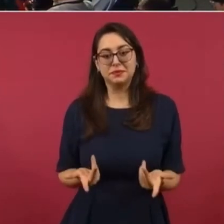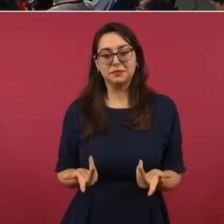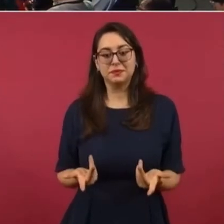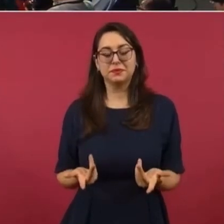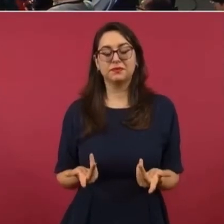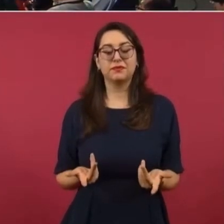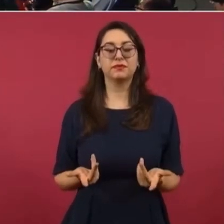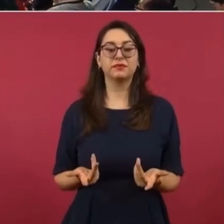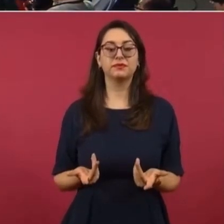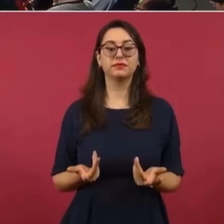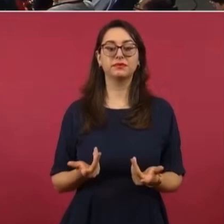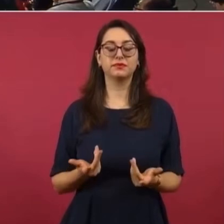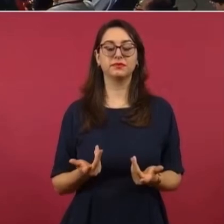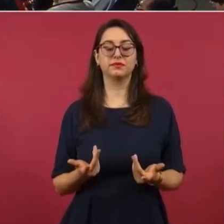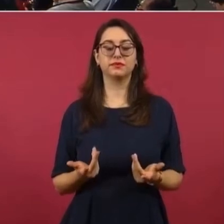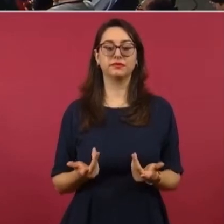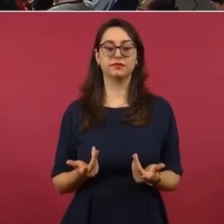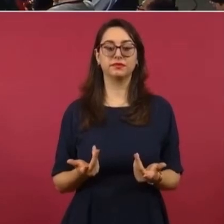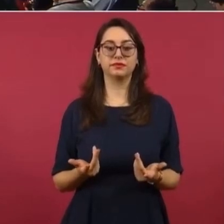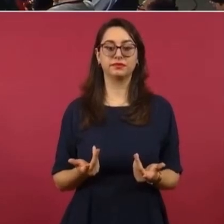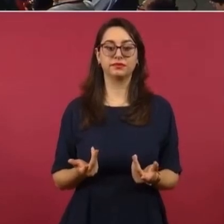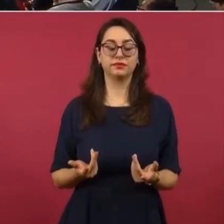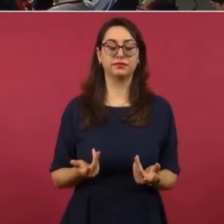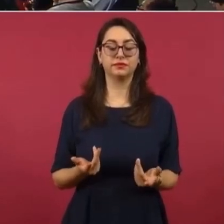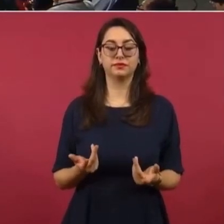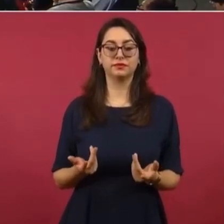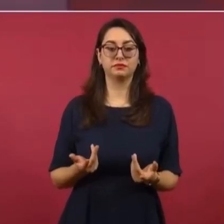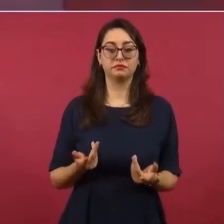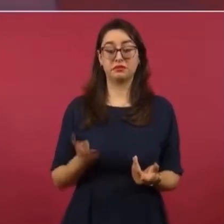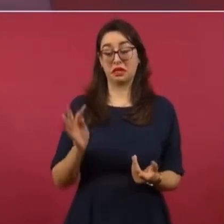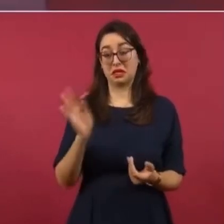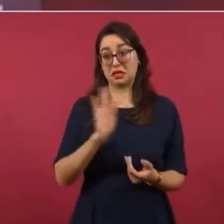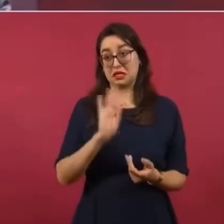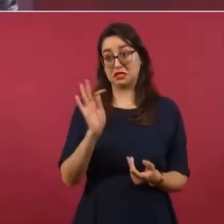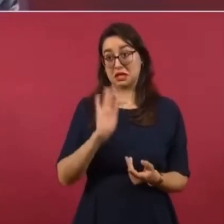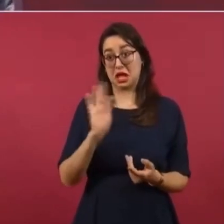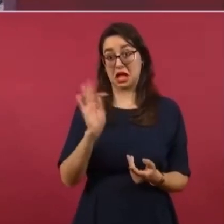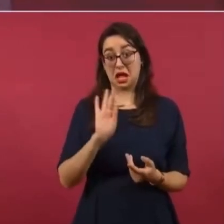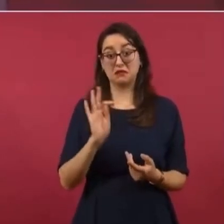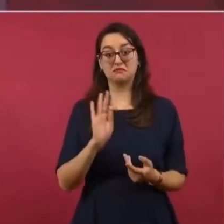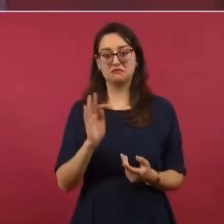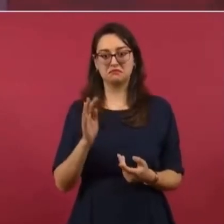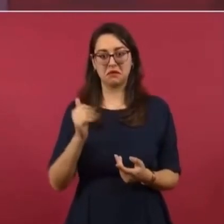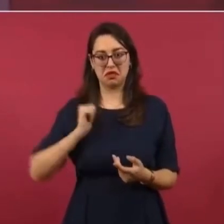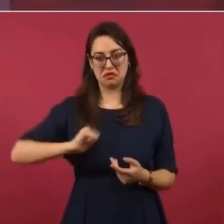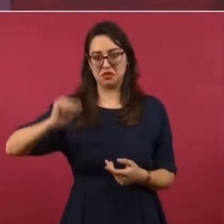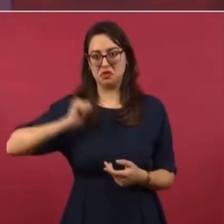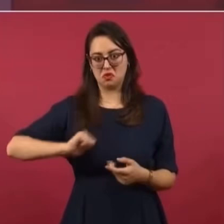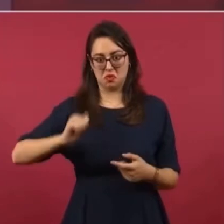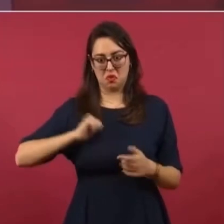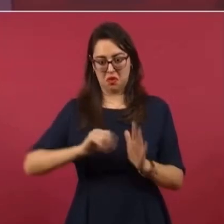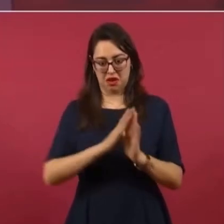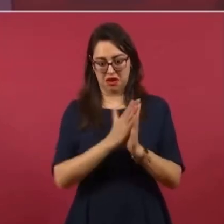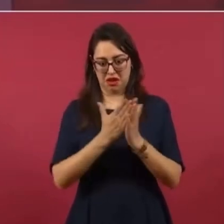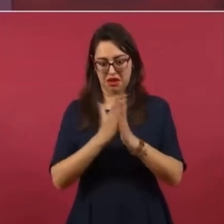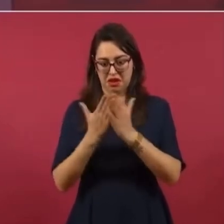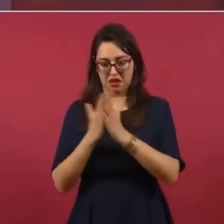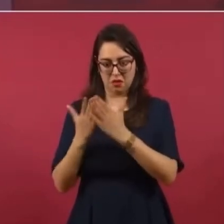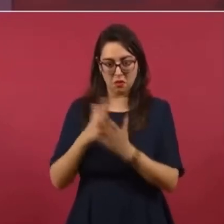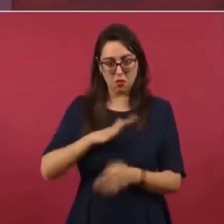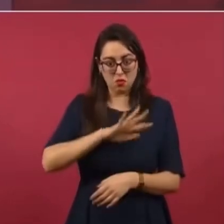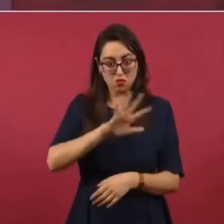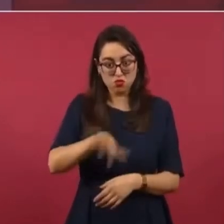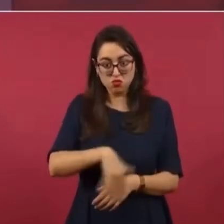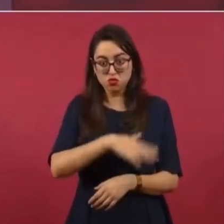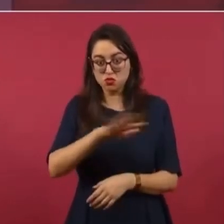los que venden libros antiguos, que es una